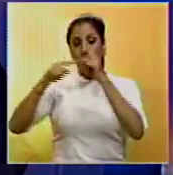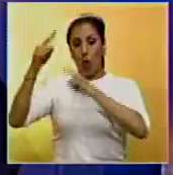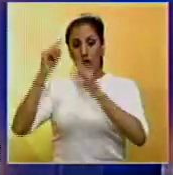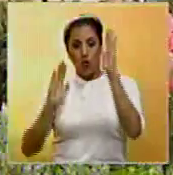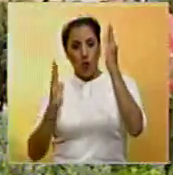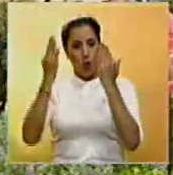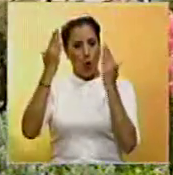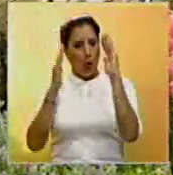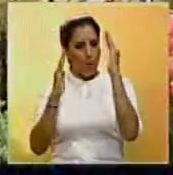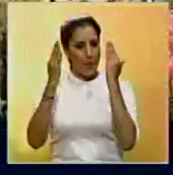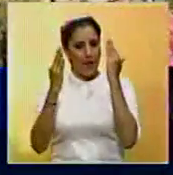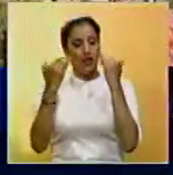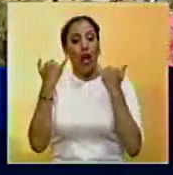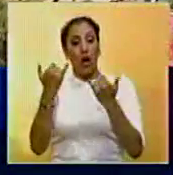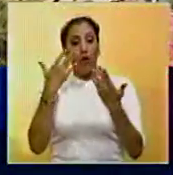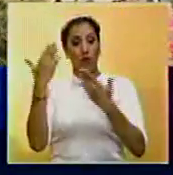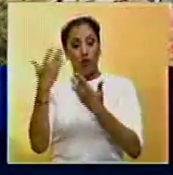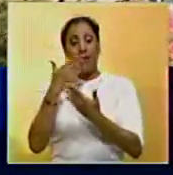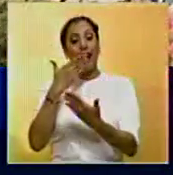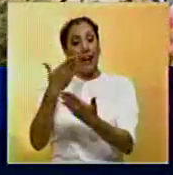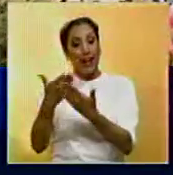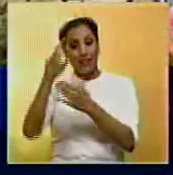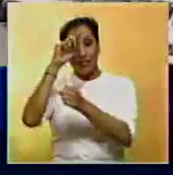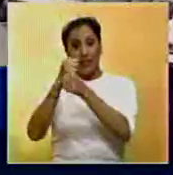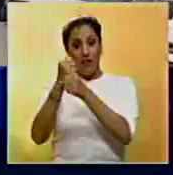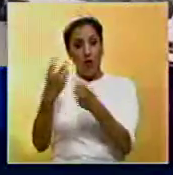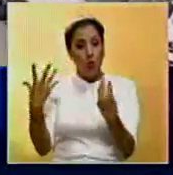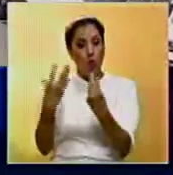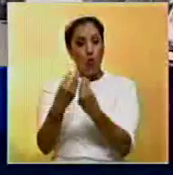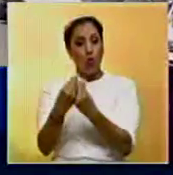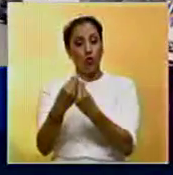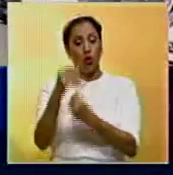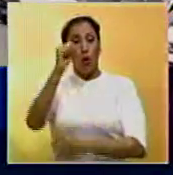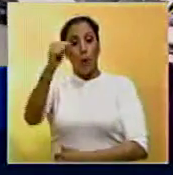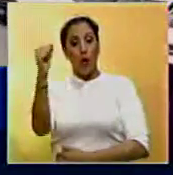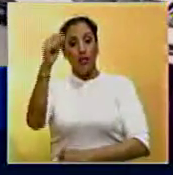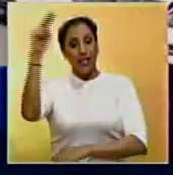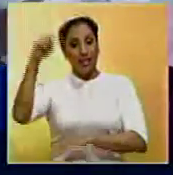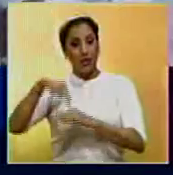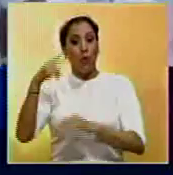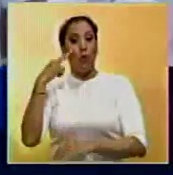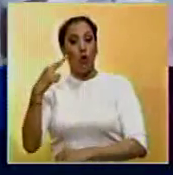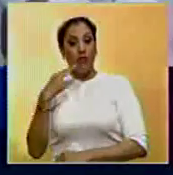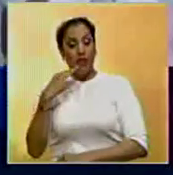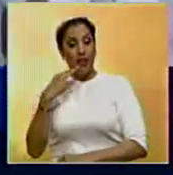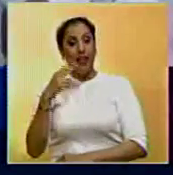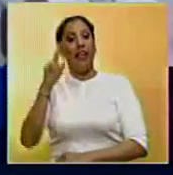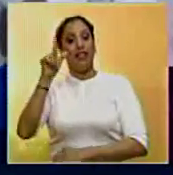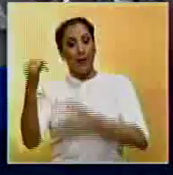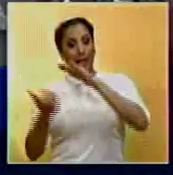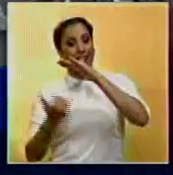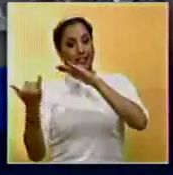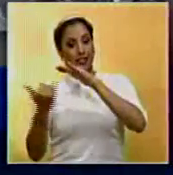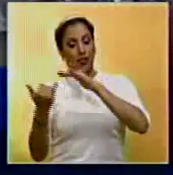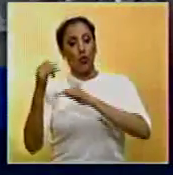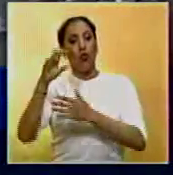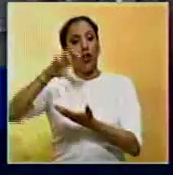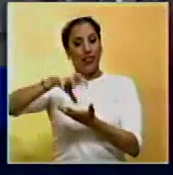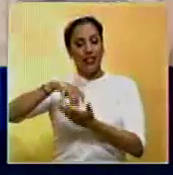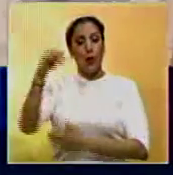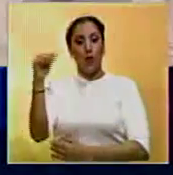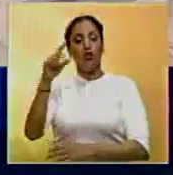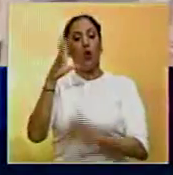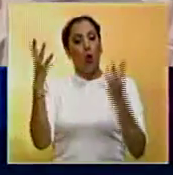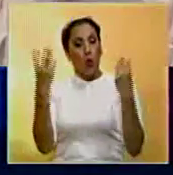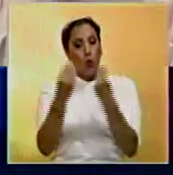anteriores. Flores indicó que gracias al trabajo en conjunto entre la Policía Nacional Bolivariana, el Instituto Regional de Policías con las